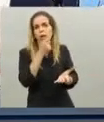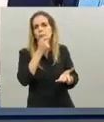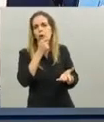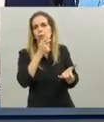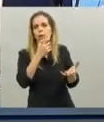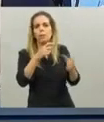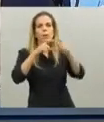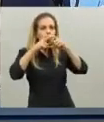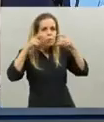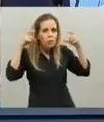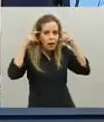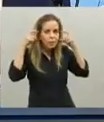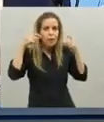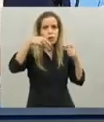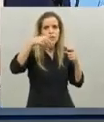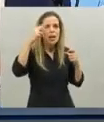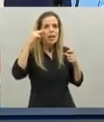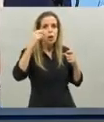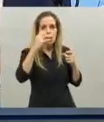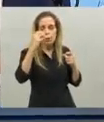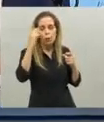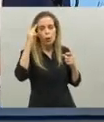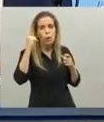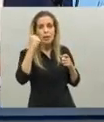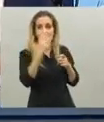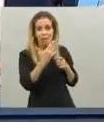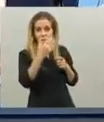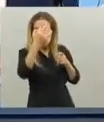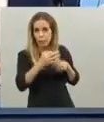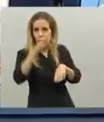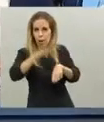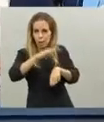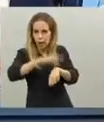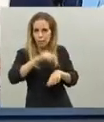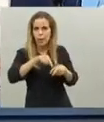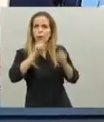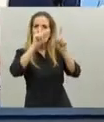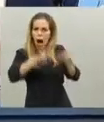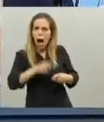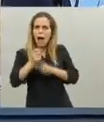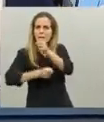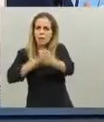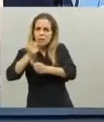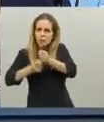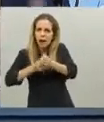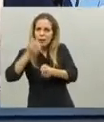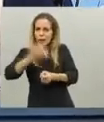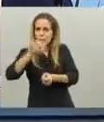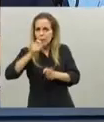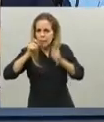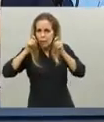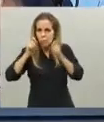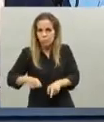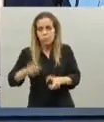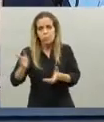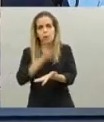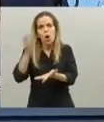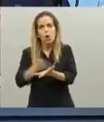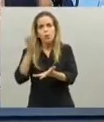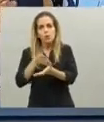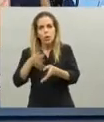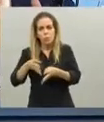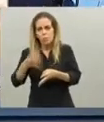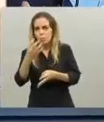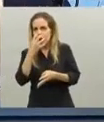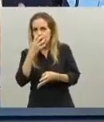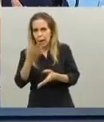día barbijos N95 estamos produciendo respiradores en una cantidad que antes no teníamos todo eso en este tiempo si no hubiéramos